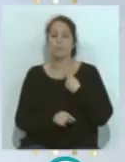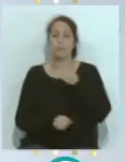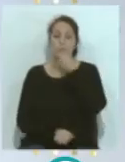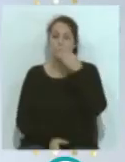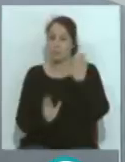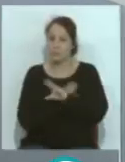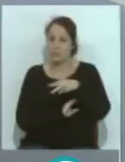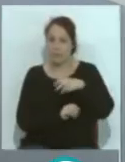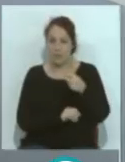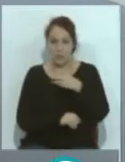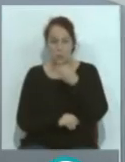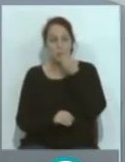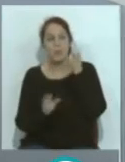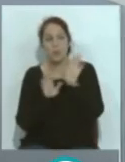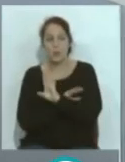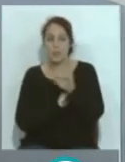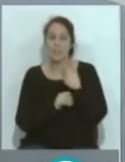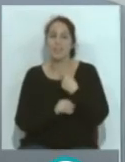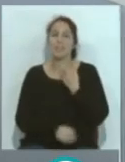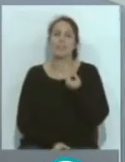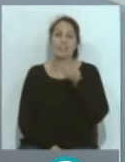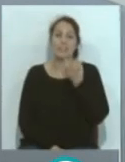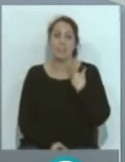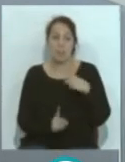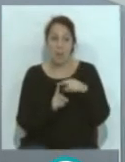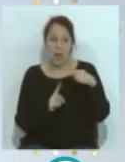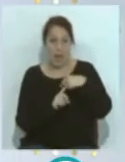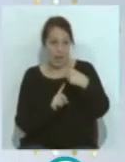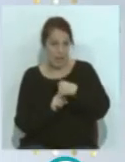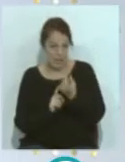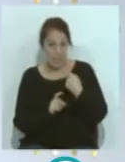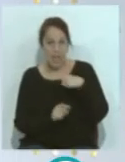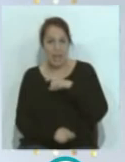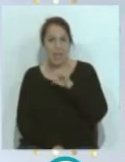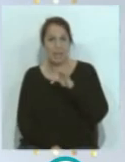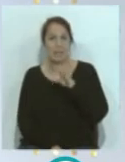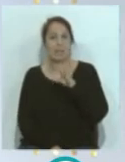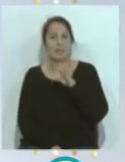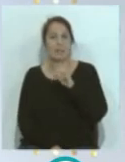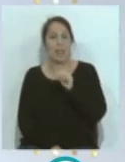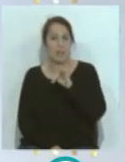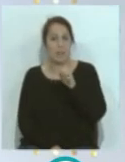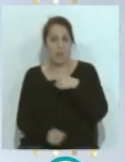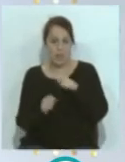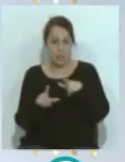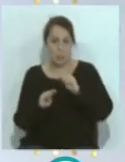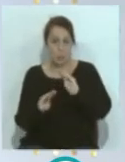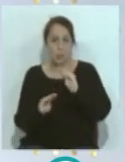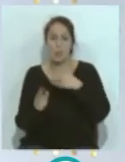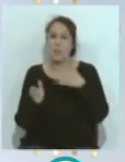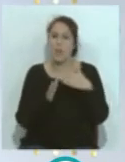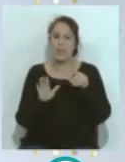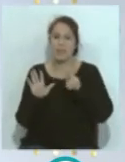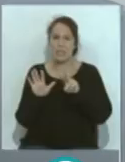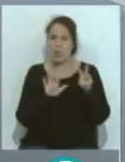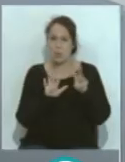No, bueno, ese estadio no lo... Las Margaritas, no. Era el campo del Getafe. Sí, bueno. Estaba en segunda división, temporada 78-79,